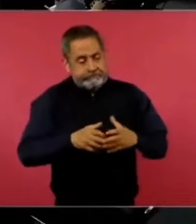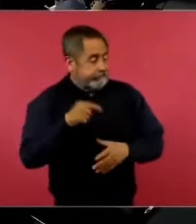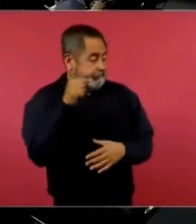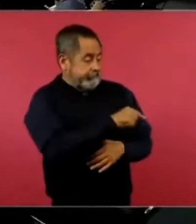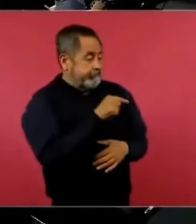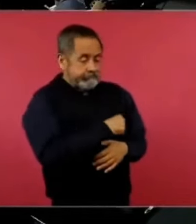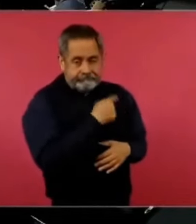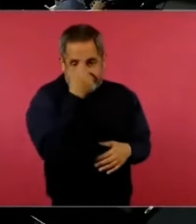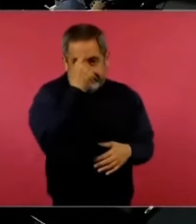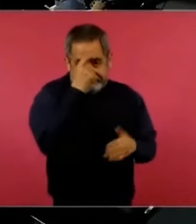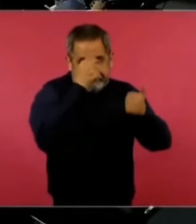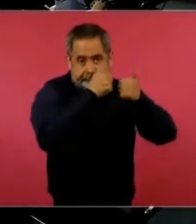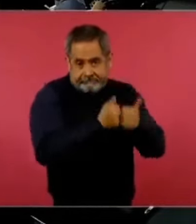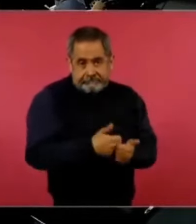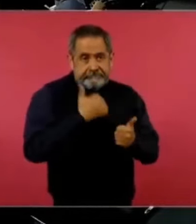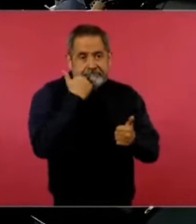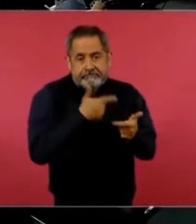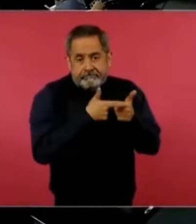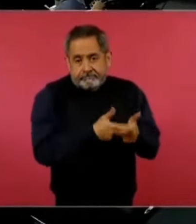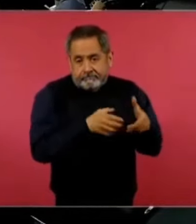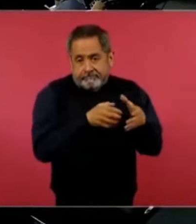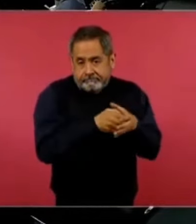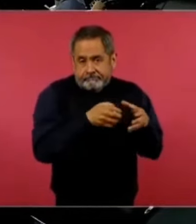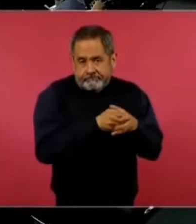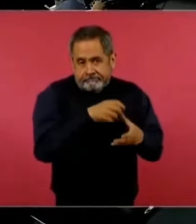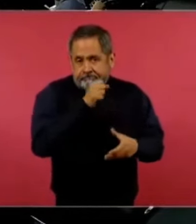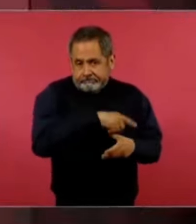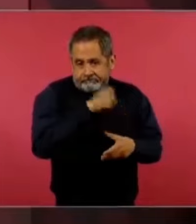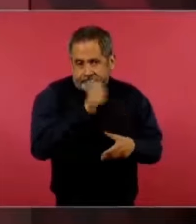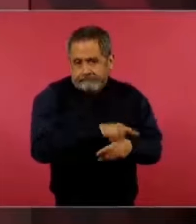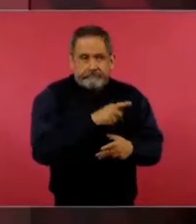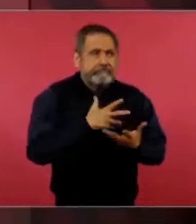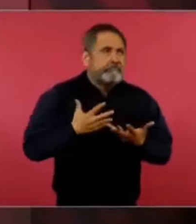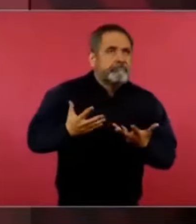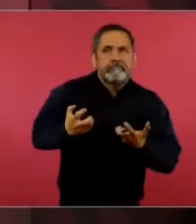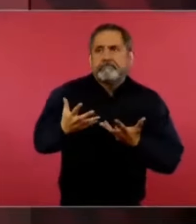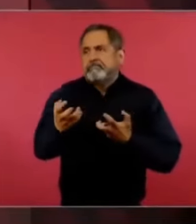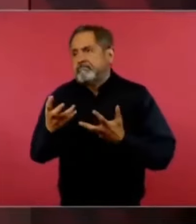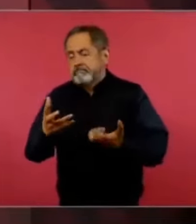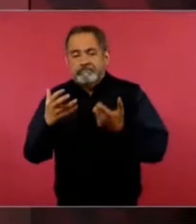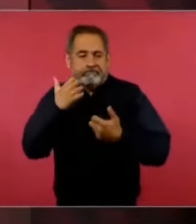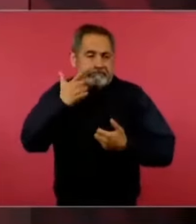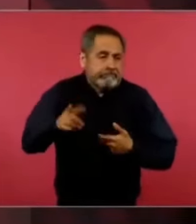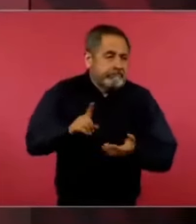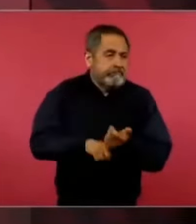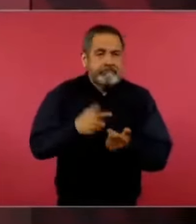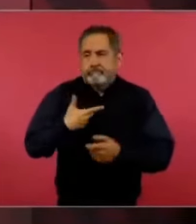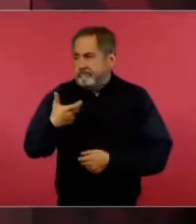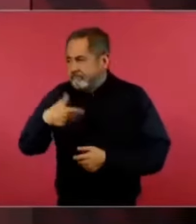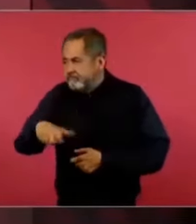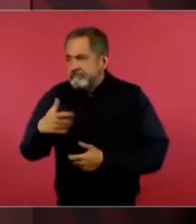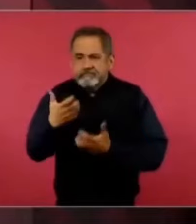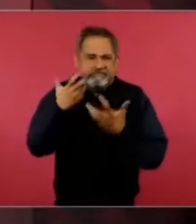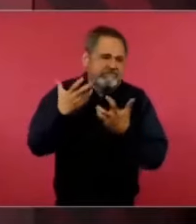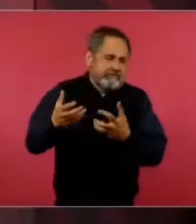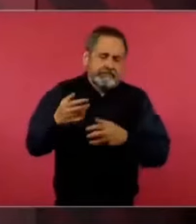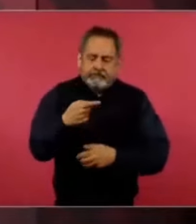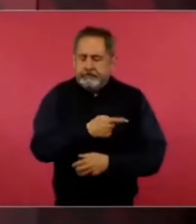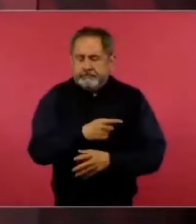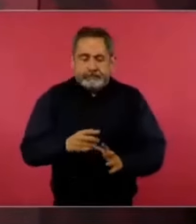la ambición por el dinero de algunos